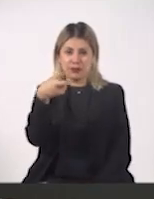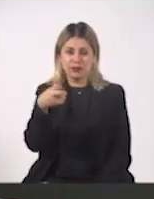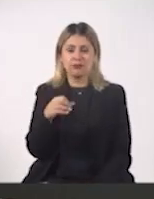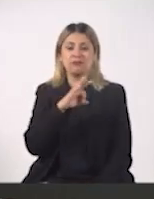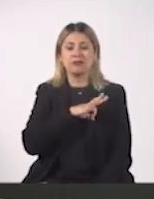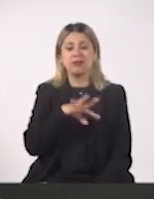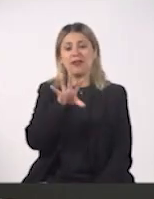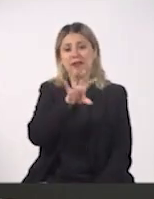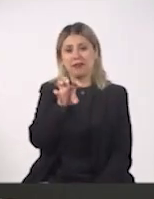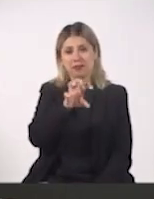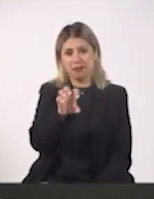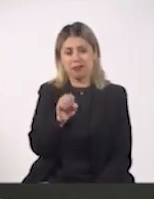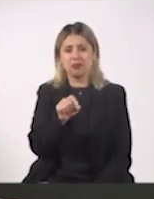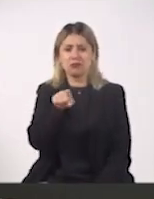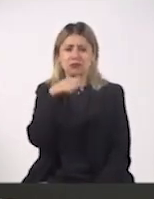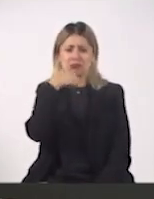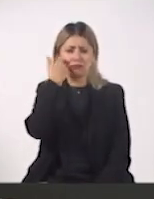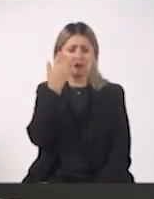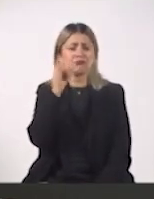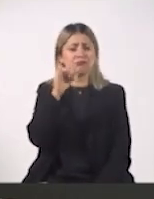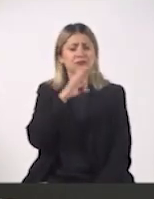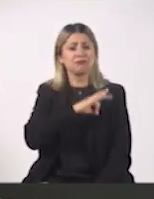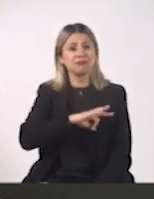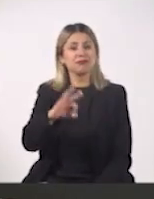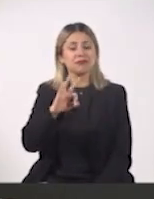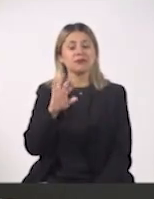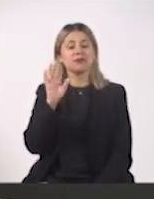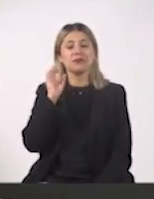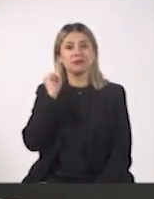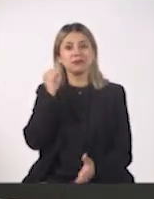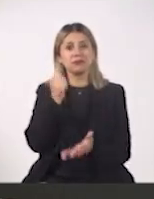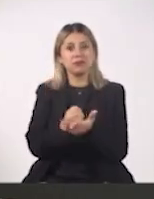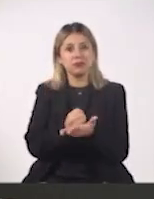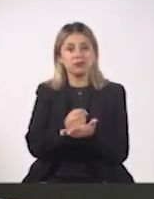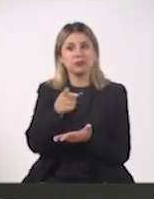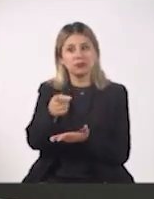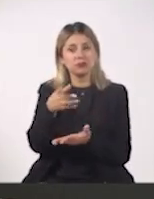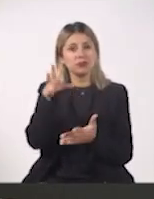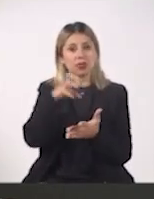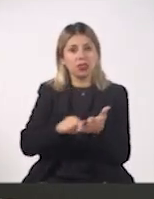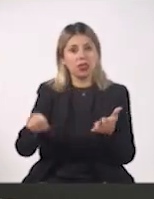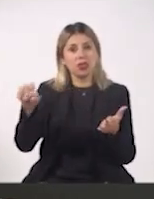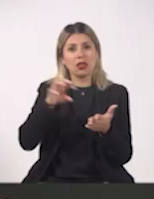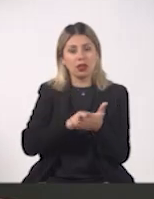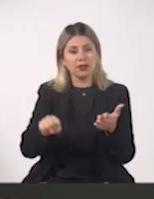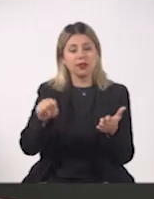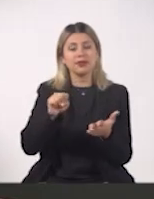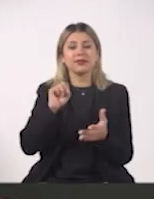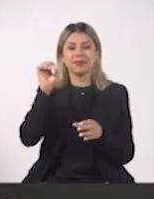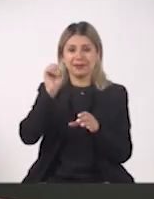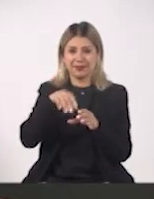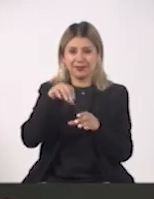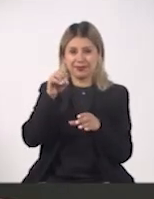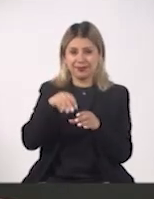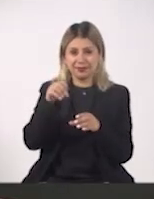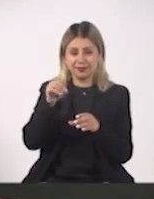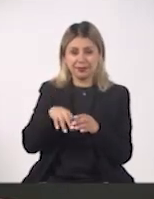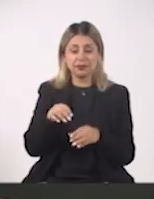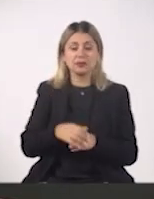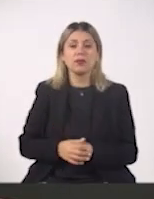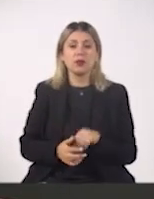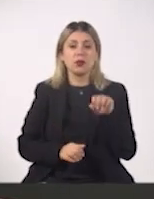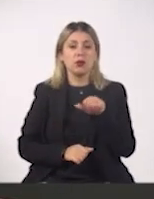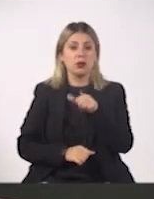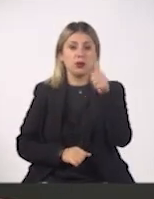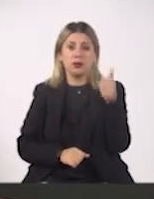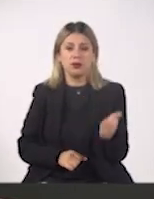500 pesos, la cantidad que tú quieras. Y así, de alguna manera, forzas el que vayas haciendo el hábito del ahorro. También puedes